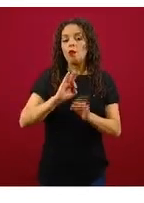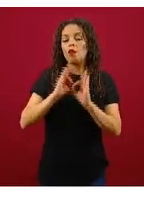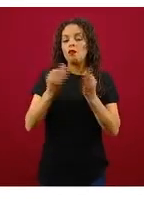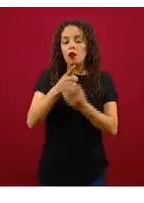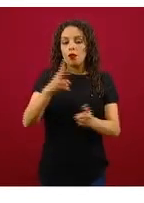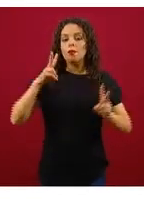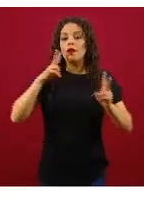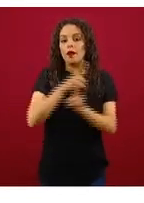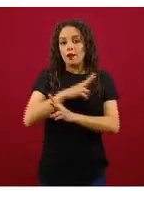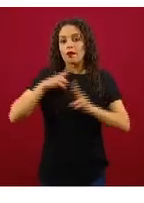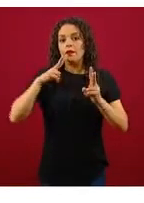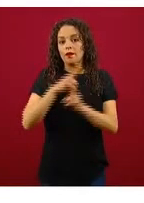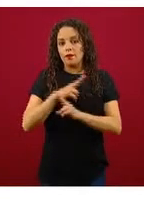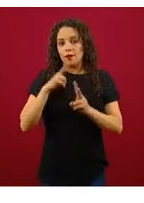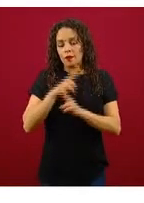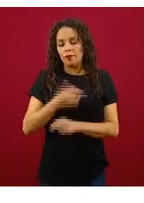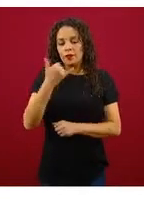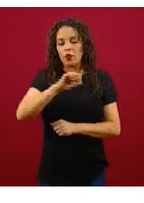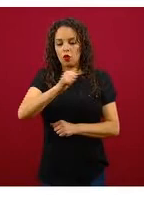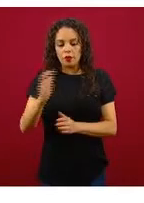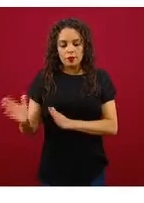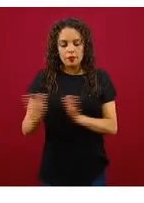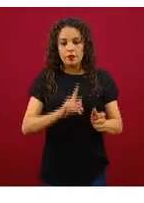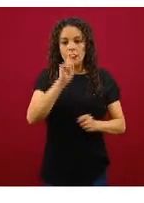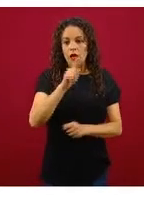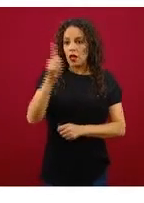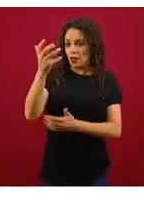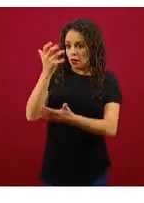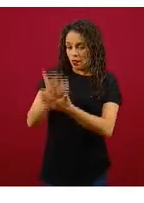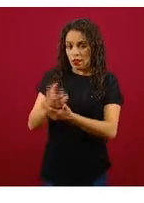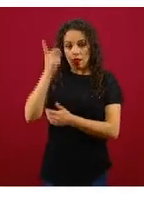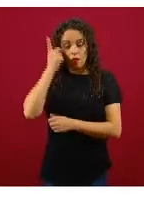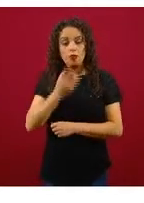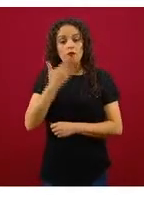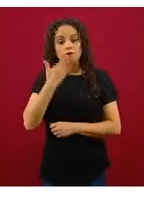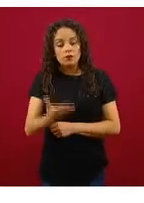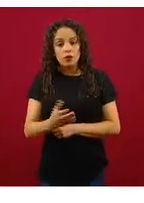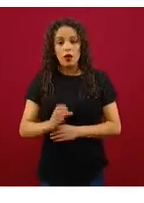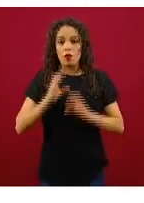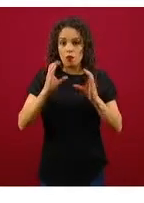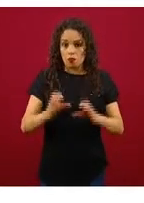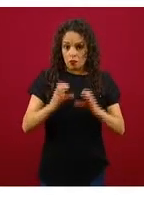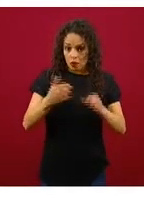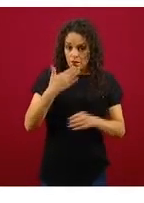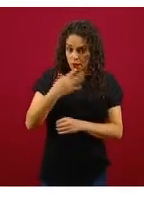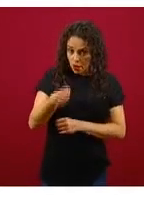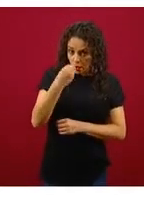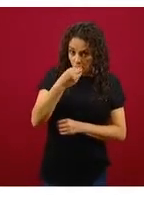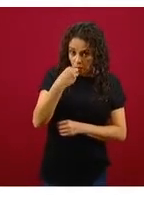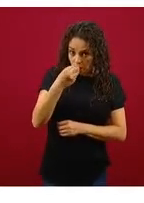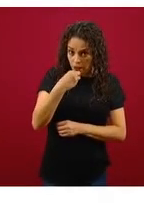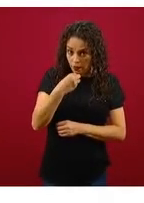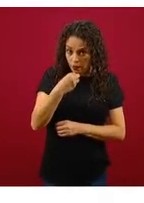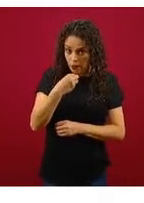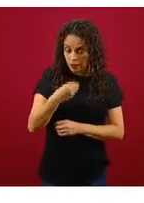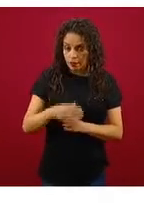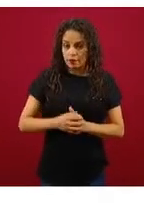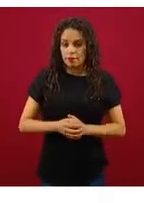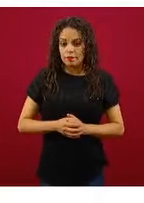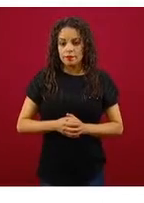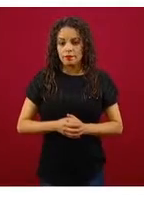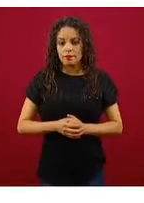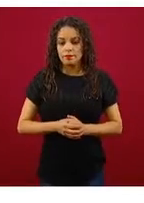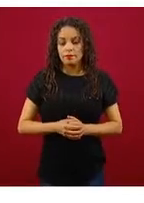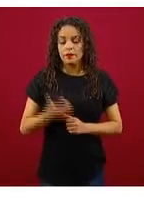de higiene, sobre todo de alimentación, de descanso, de cuidados generales y un té